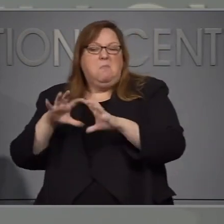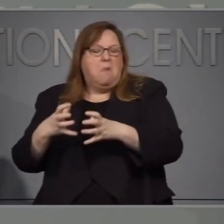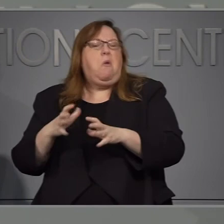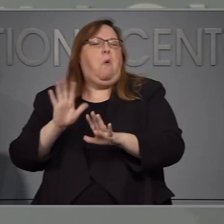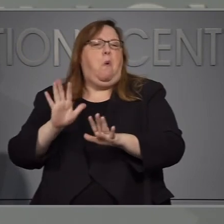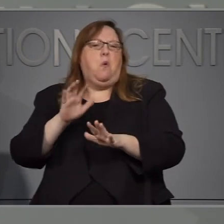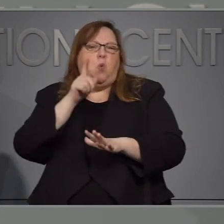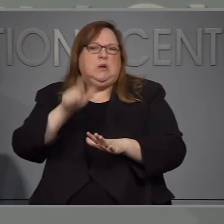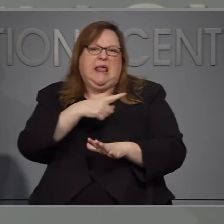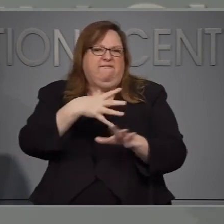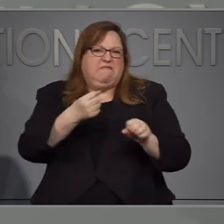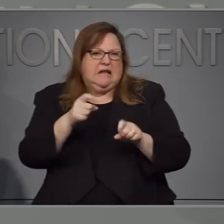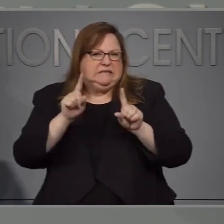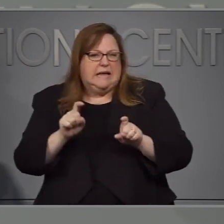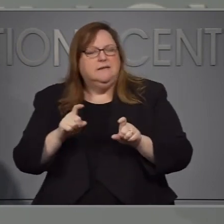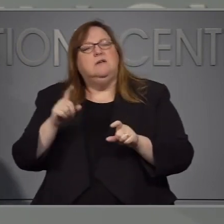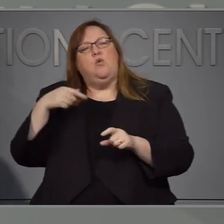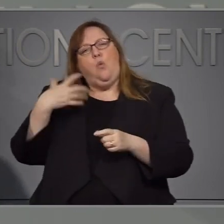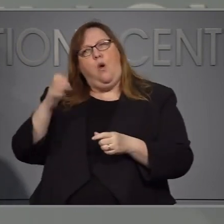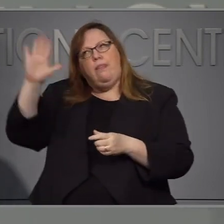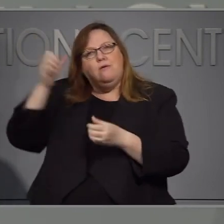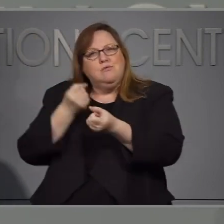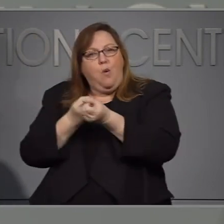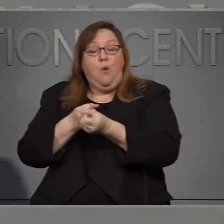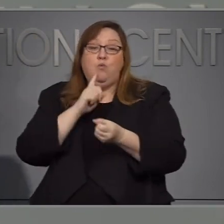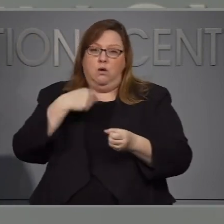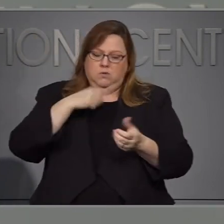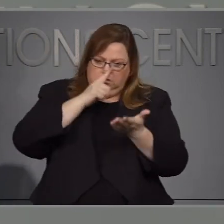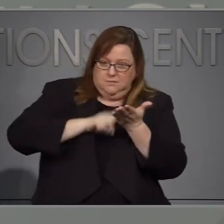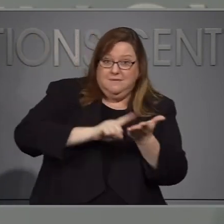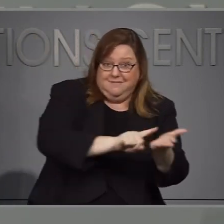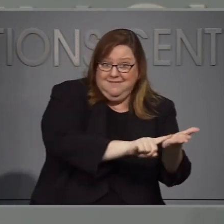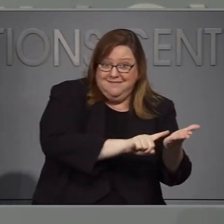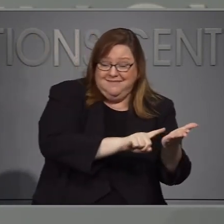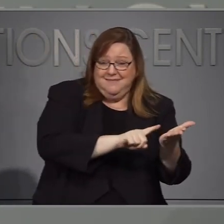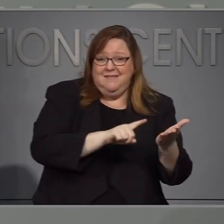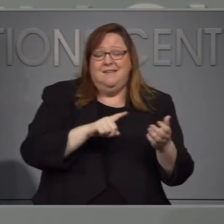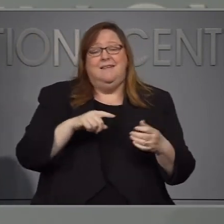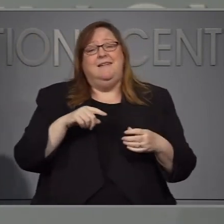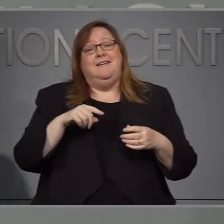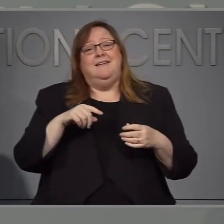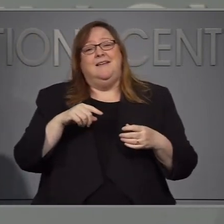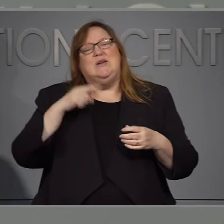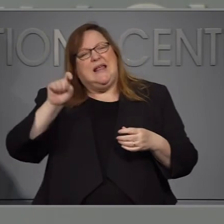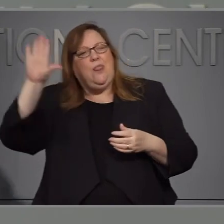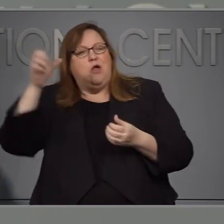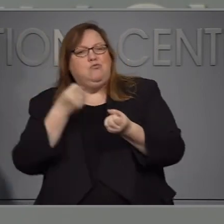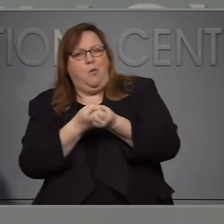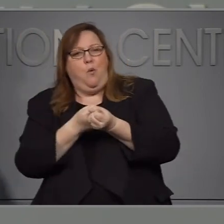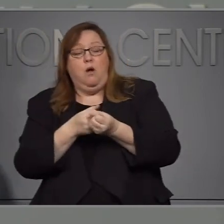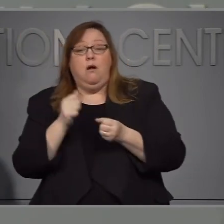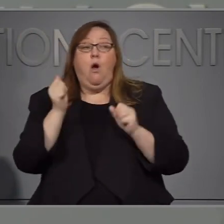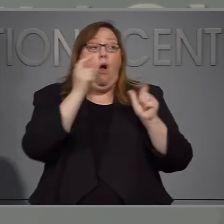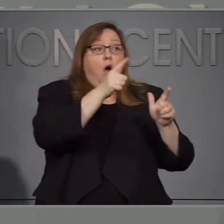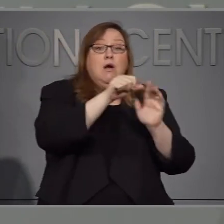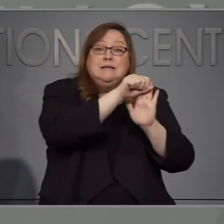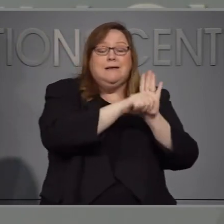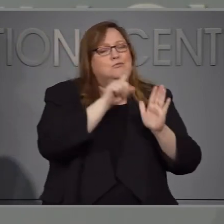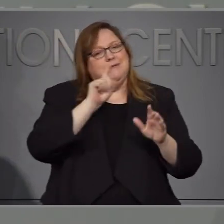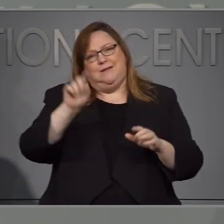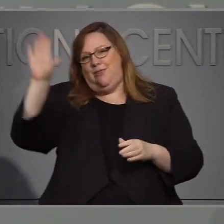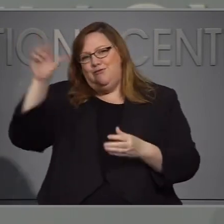continúen más estas conversaciones a nivel federal seguiremos haciendo esto a nivel estatal, pero el problema es que todos los estados